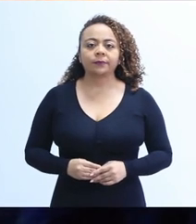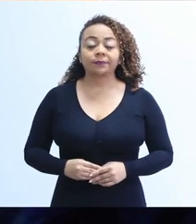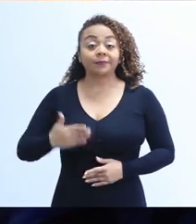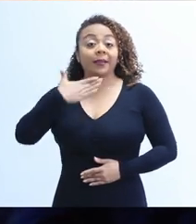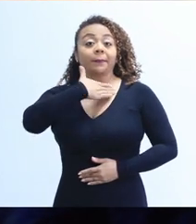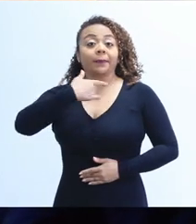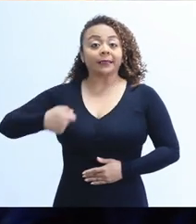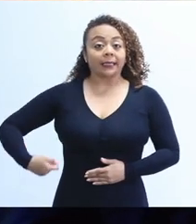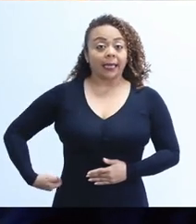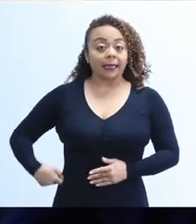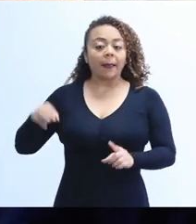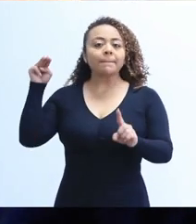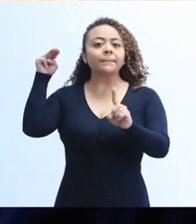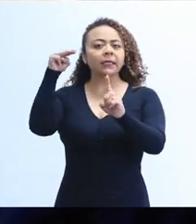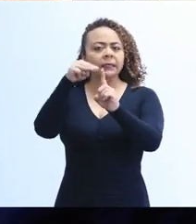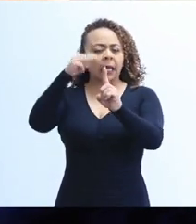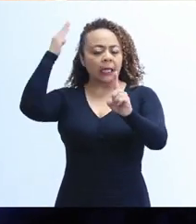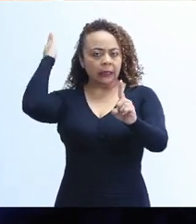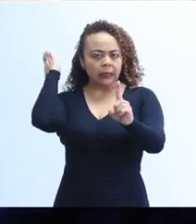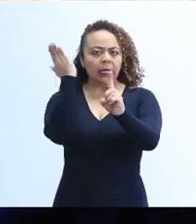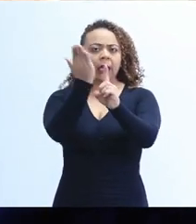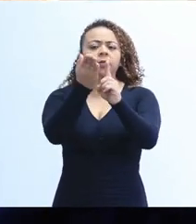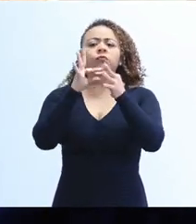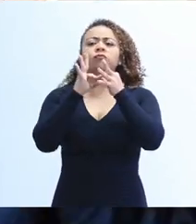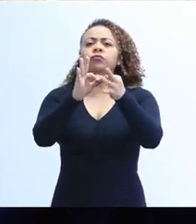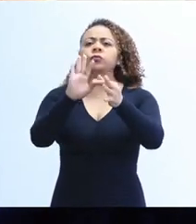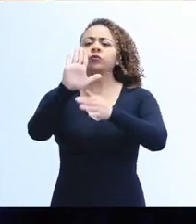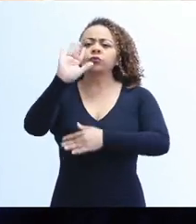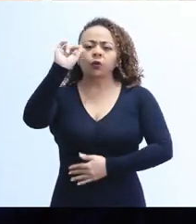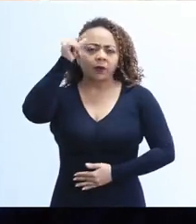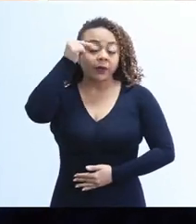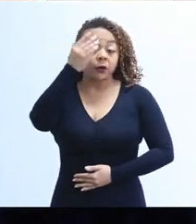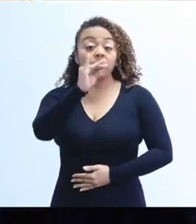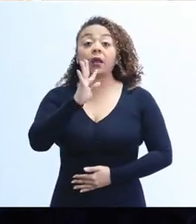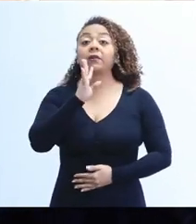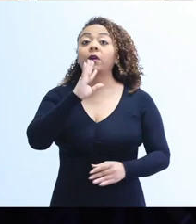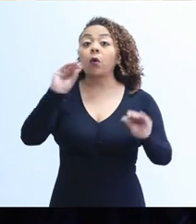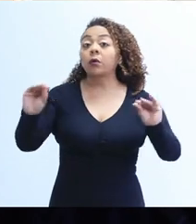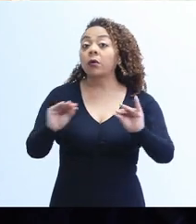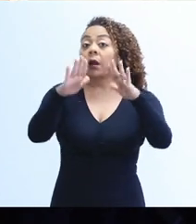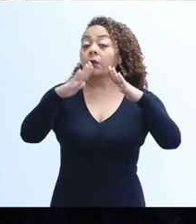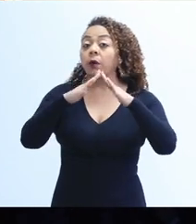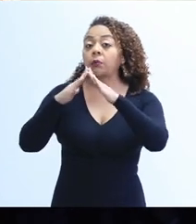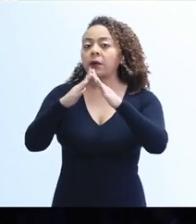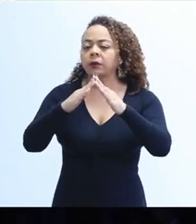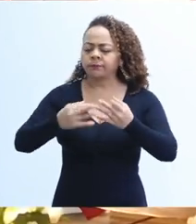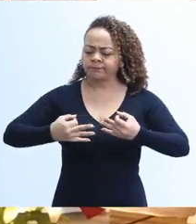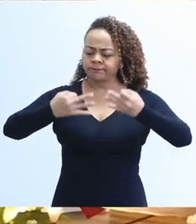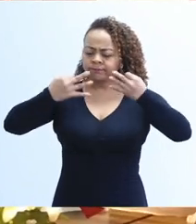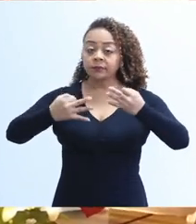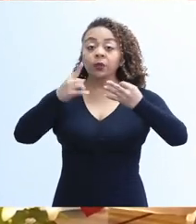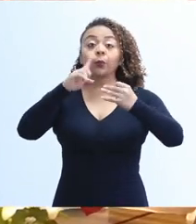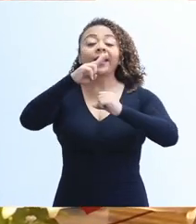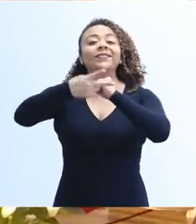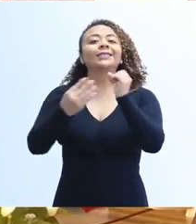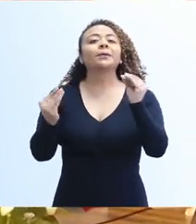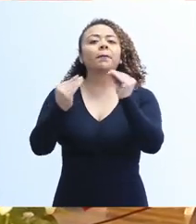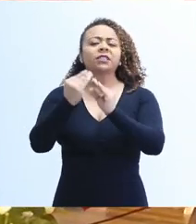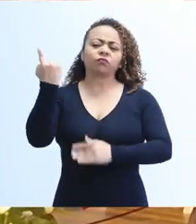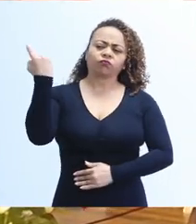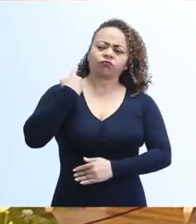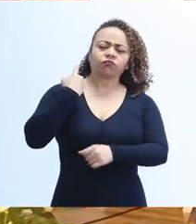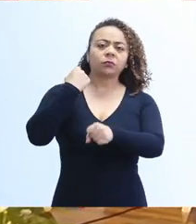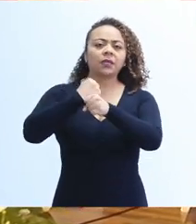El presidente envió un mensaje directo sobre su mandato y le habló claramente al pueblo, confirmando una vez más su